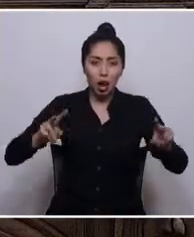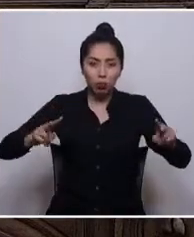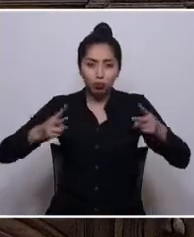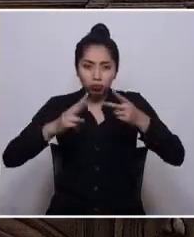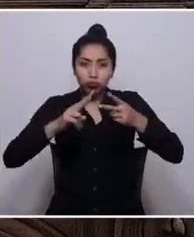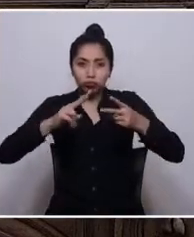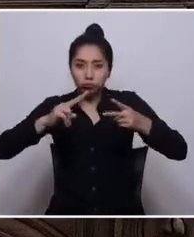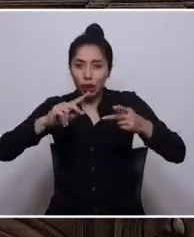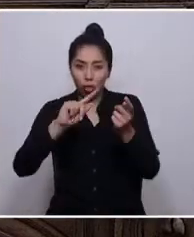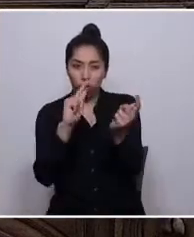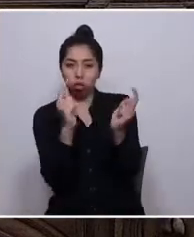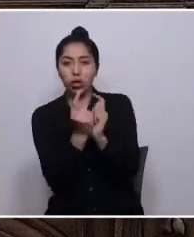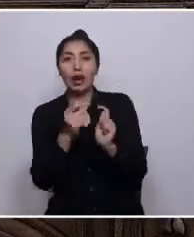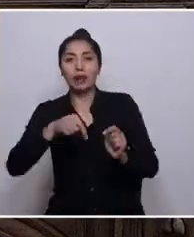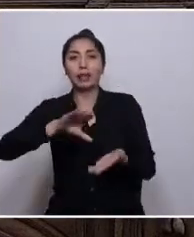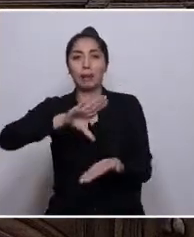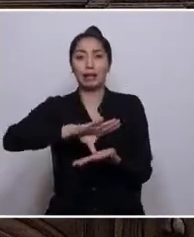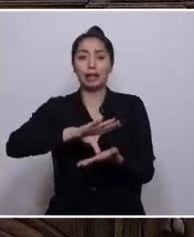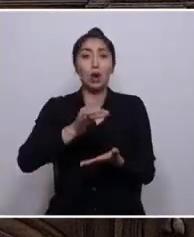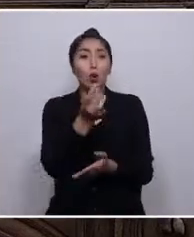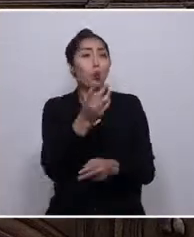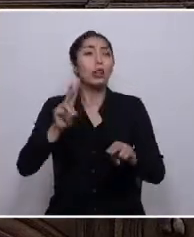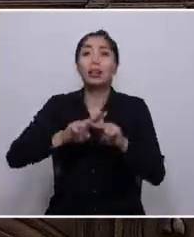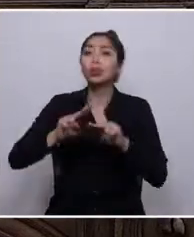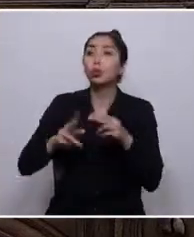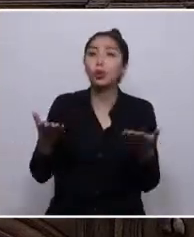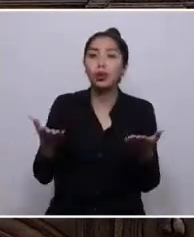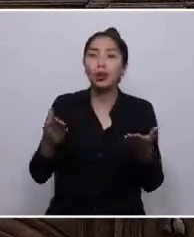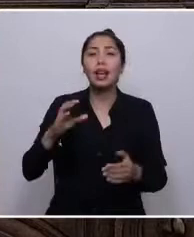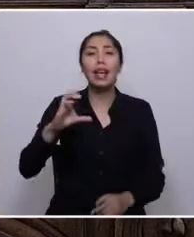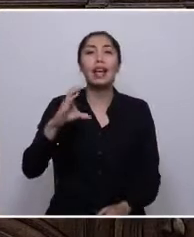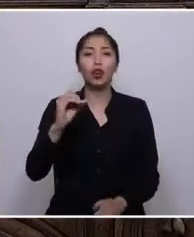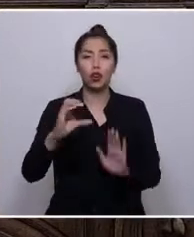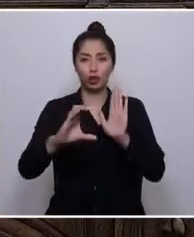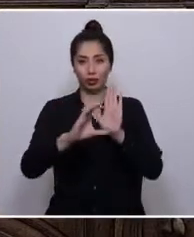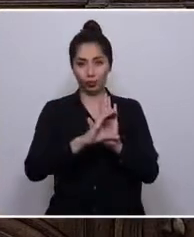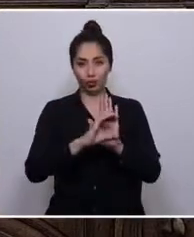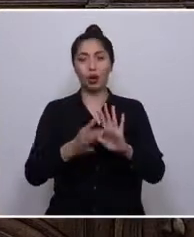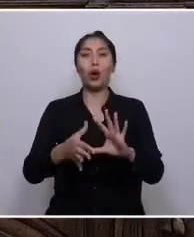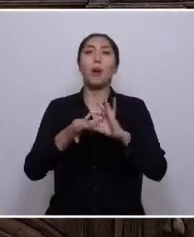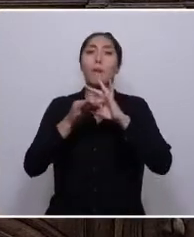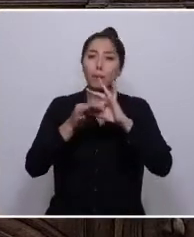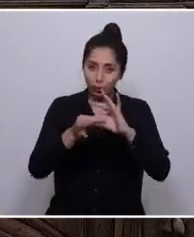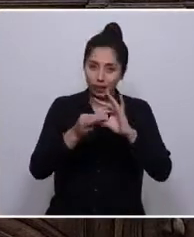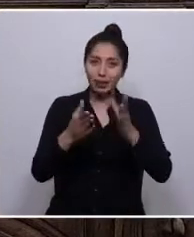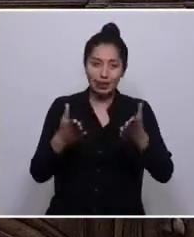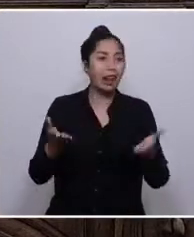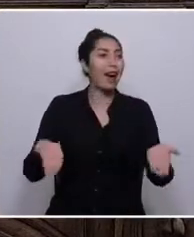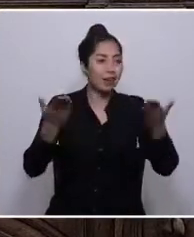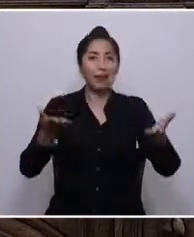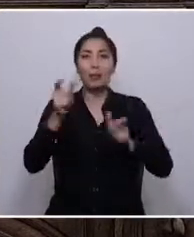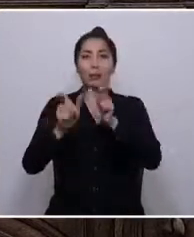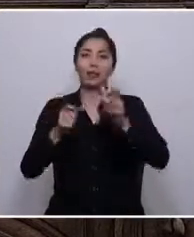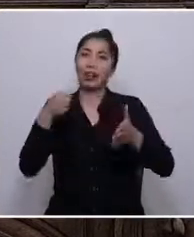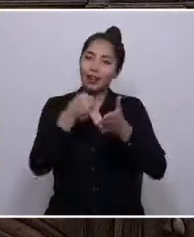país. ¿Única solución? ¡Cero! Muchas gracias. Arriba los y las que luchan.